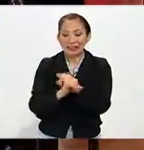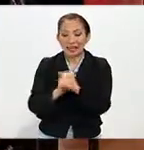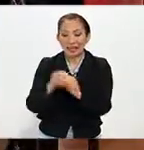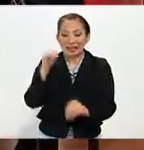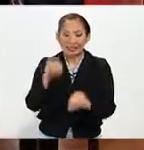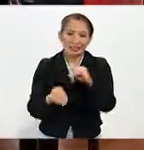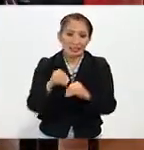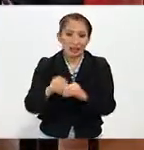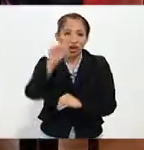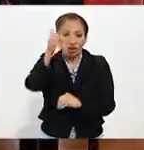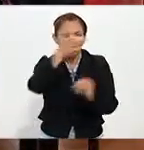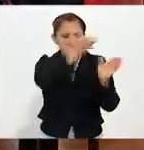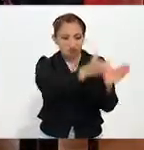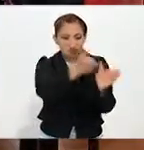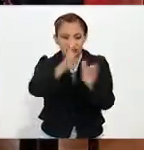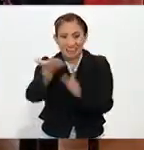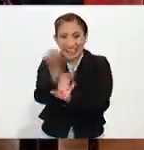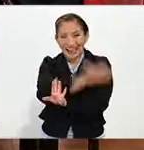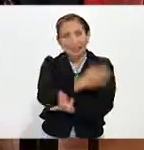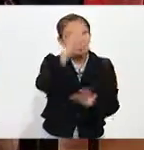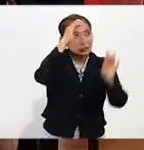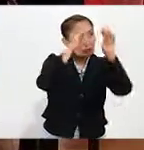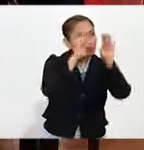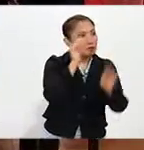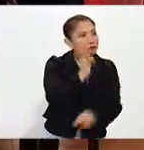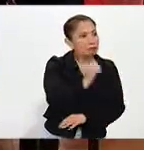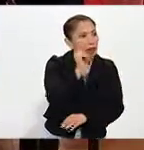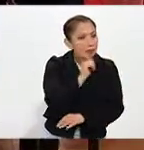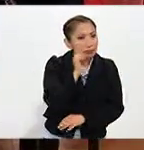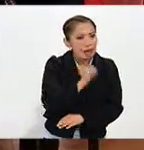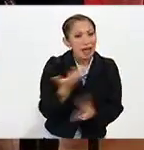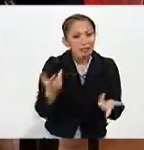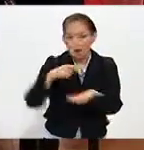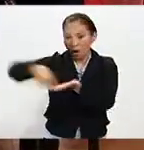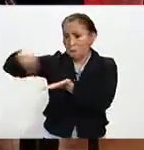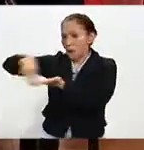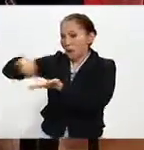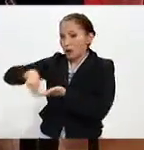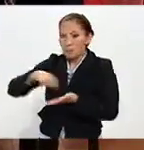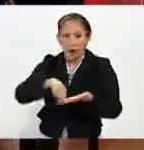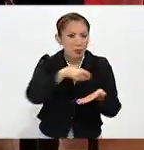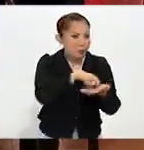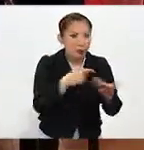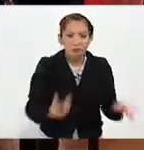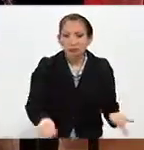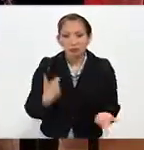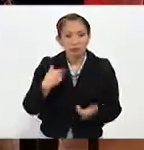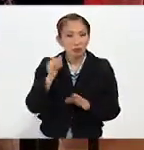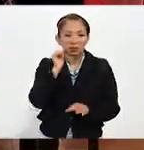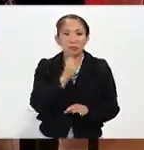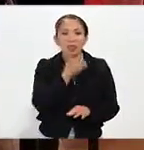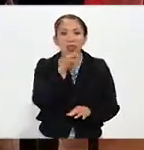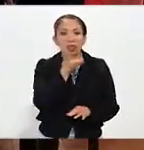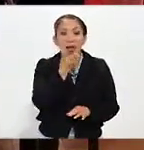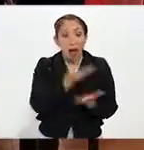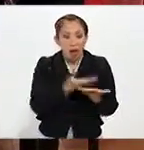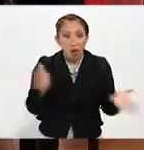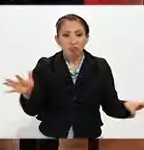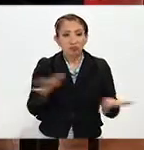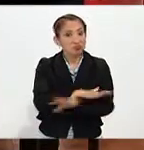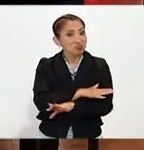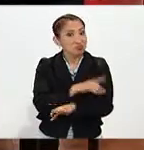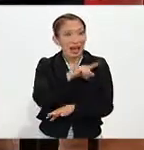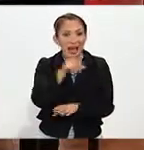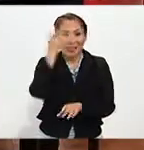Ya otra etapa, ¿no? Antes estabas pensando siempre en hacer compras de manera comunes y corrientes, pero ahora ya